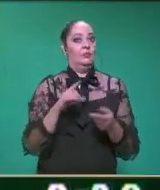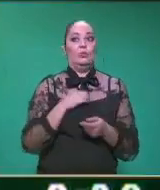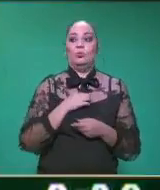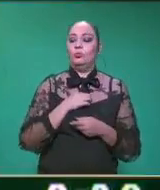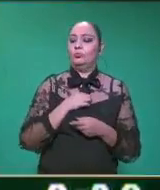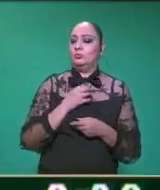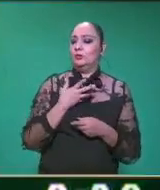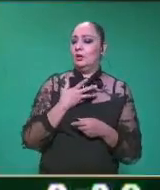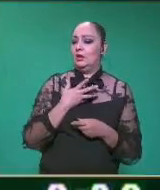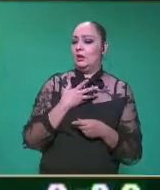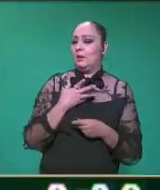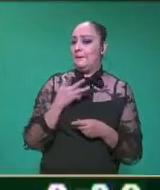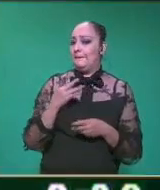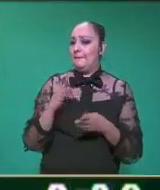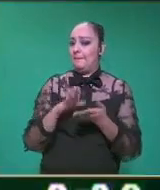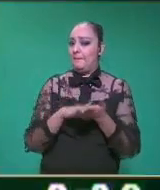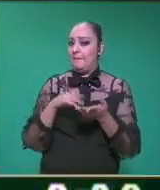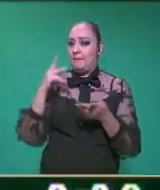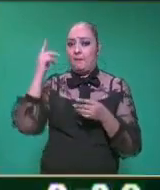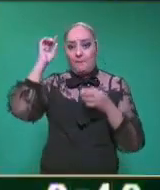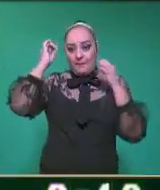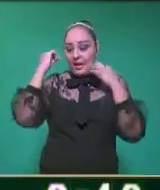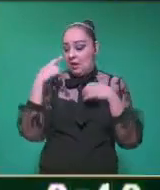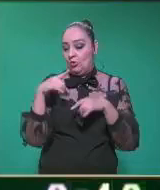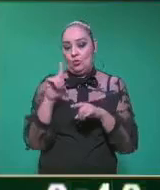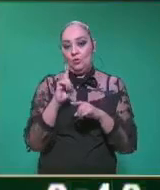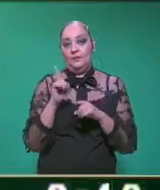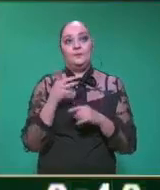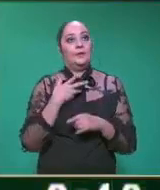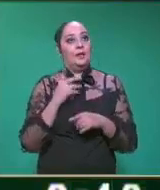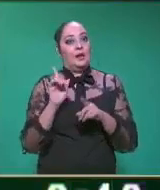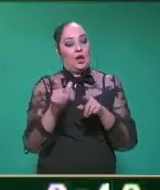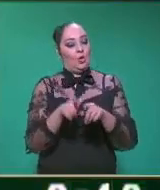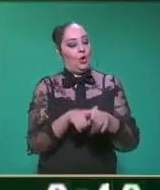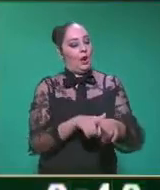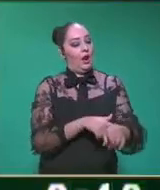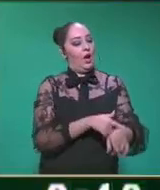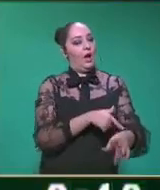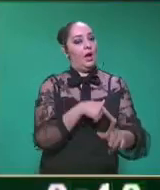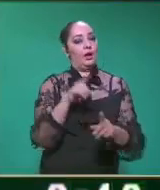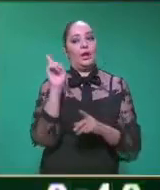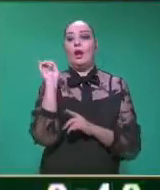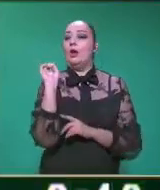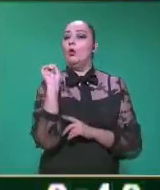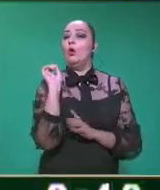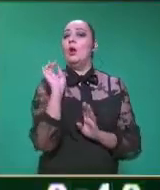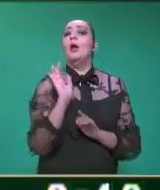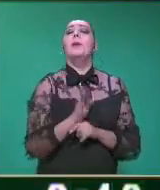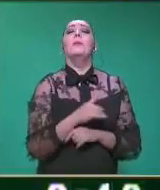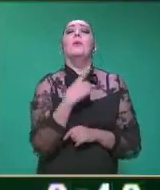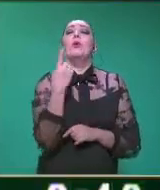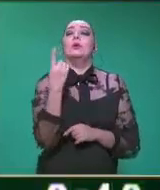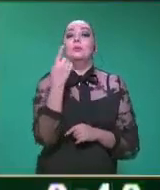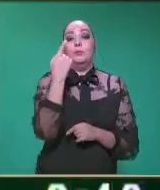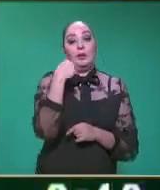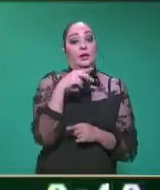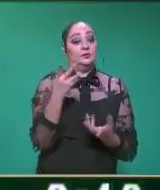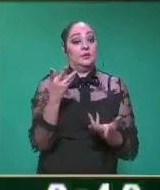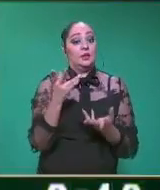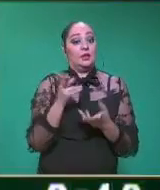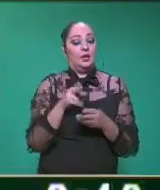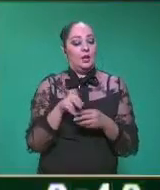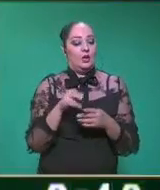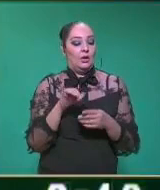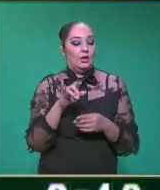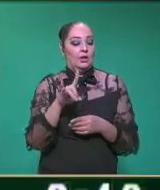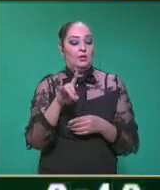Tienen una cola muy larga, entre más al sur nos vayamos, más larga la tienen. Y esta sirve para hacer sus nidos. Contrario a lo